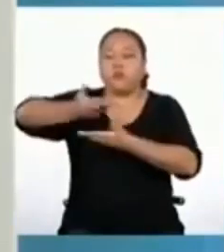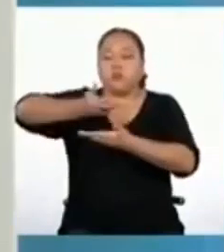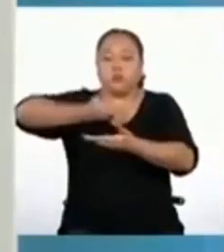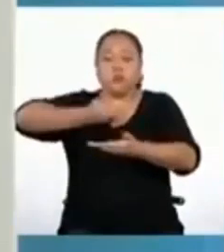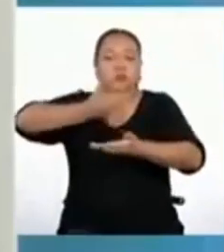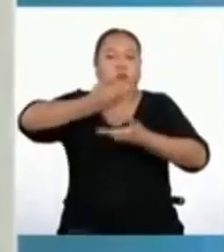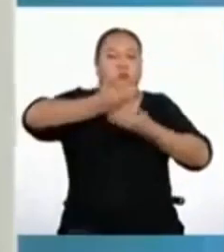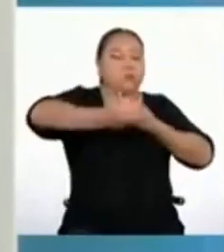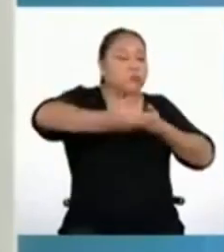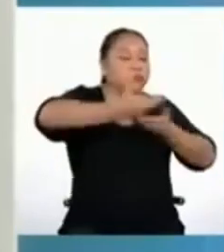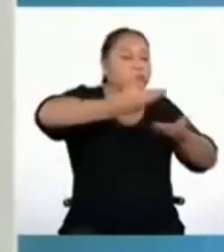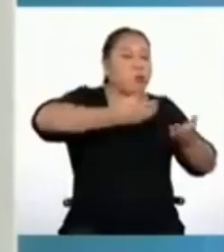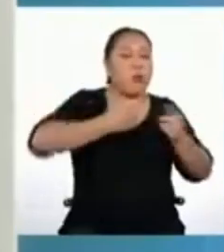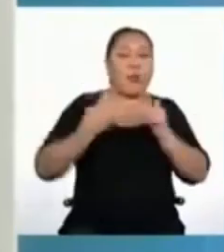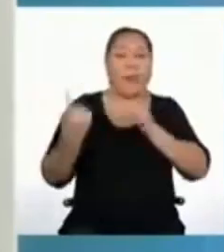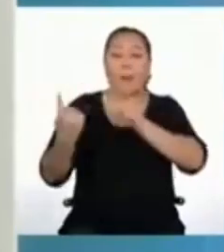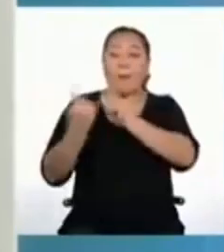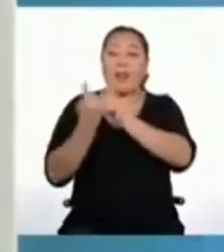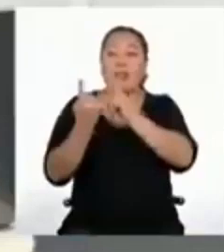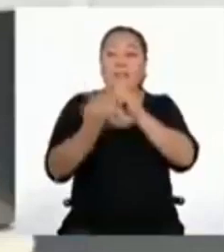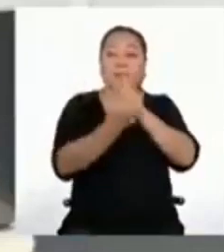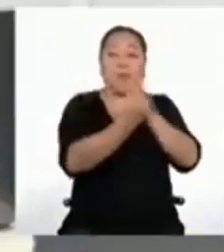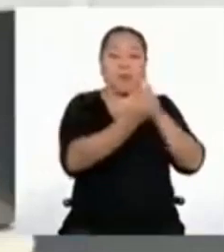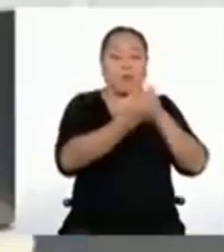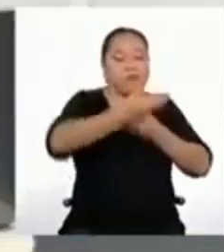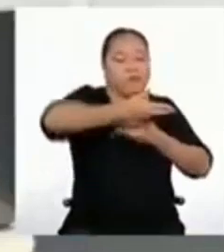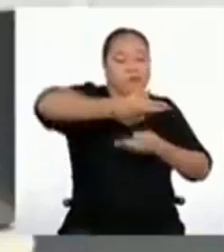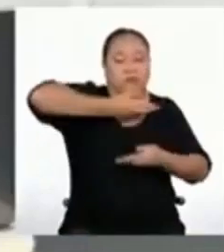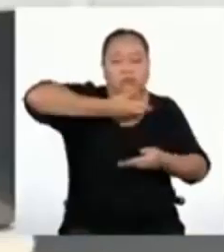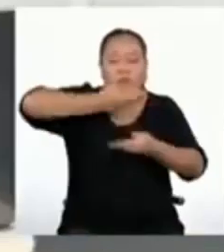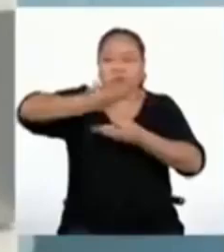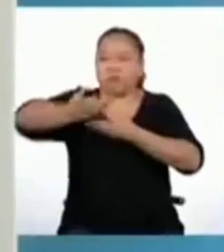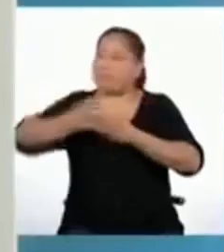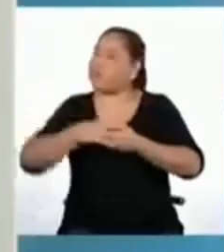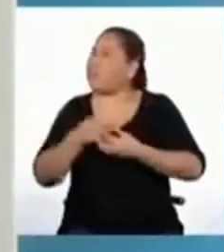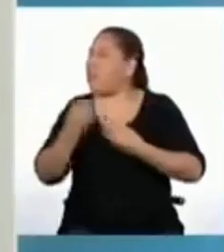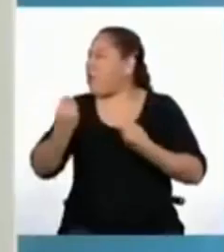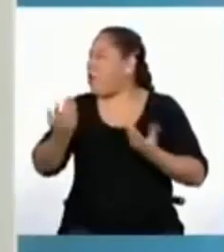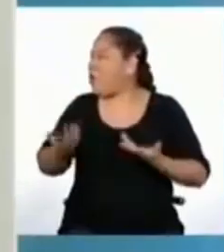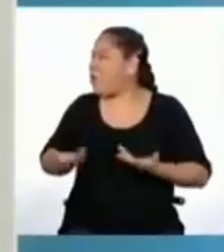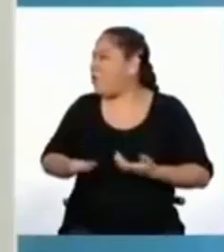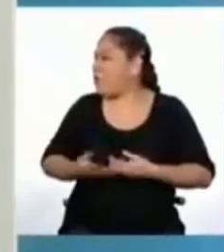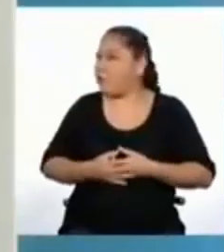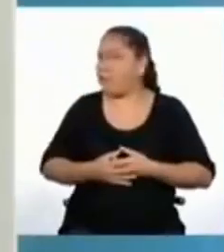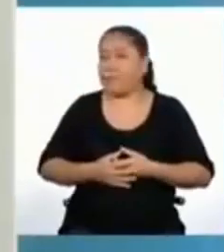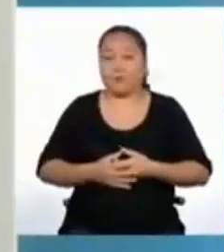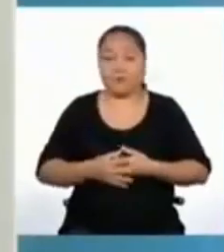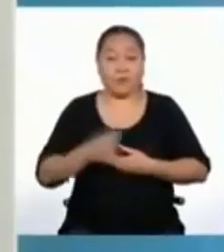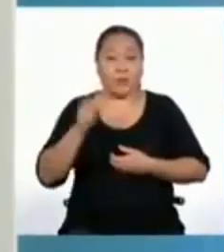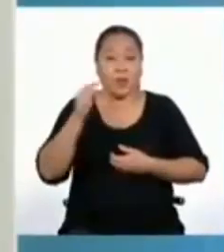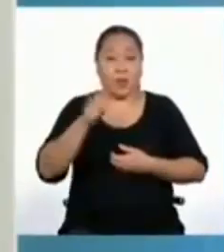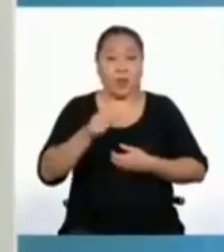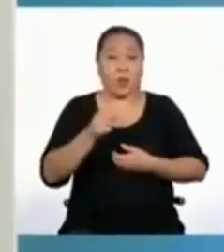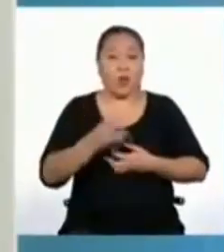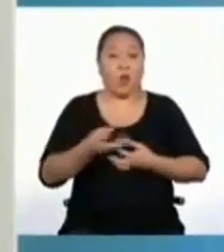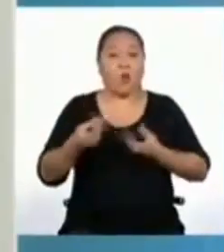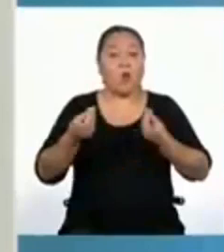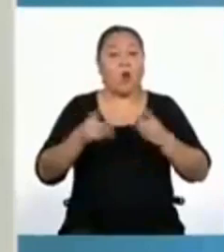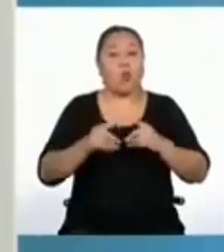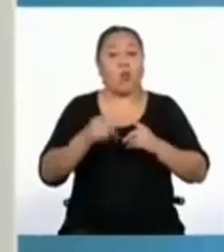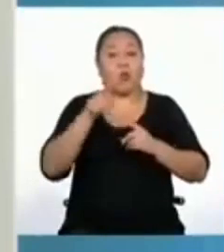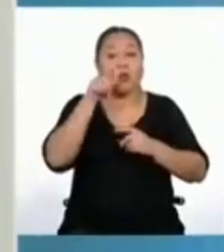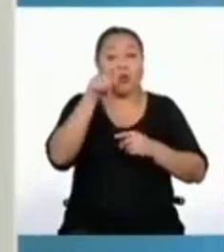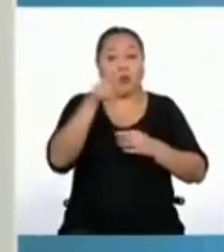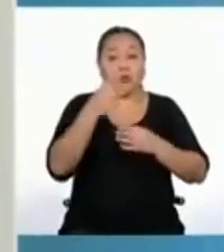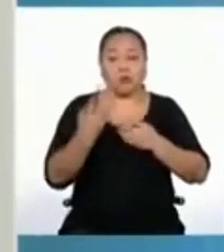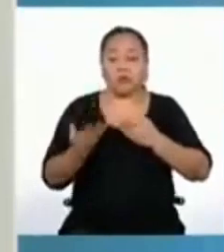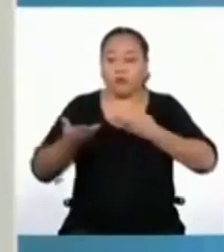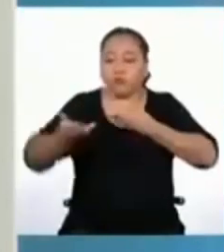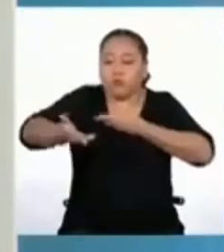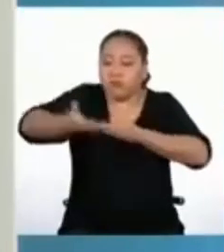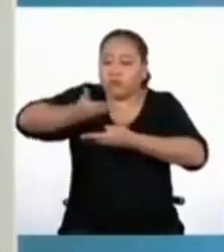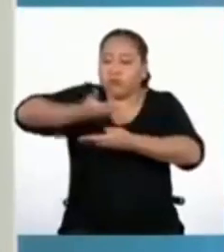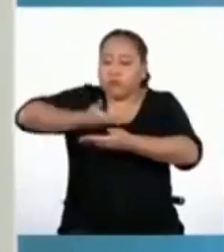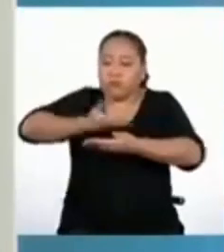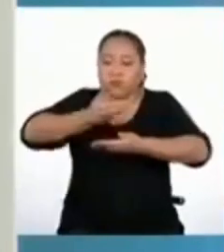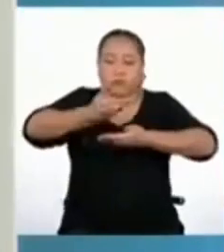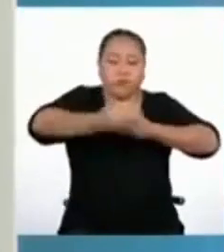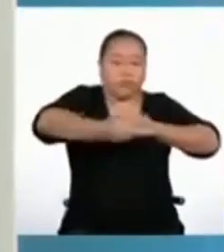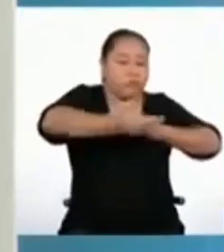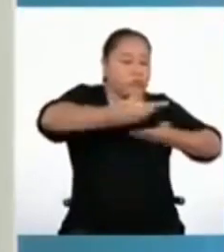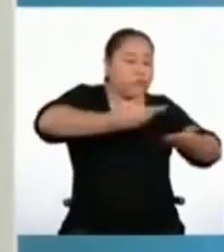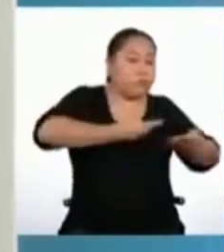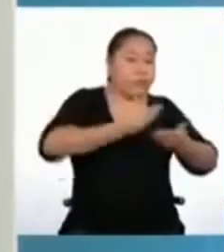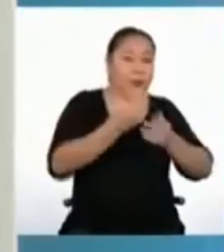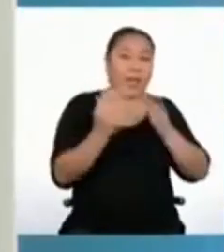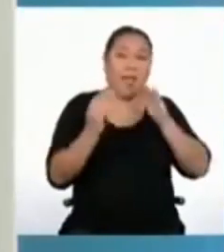teniendo a lo largo de nuestra vida. ¿Cómo es eso? Pues, a través de las interacciones que tenemos en